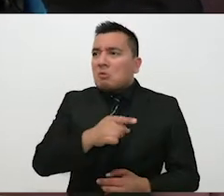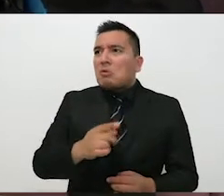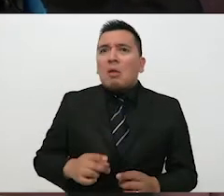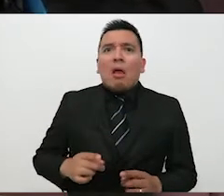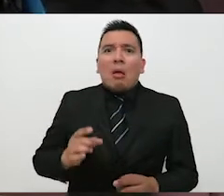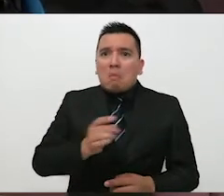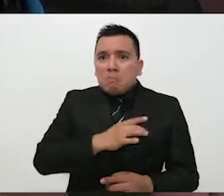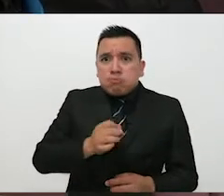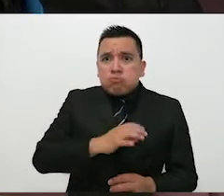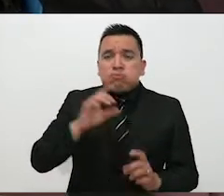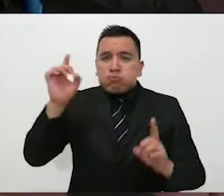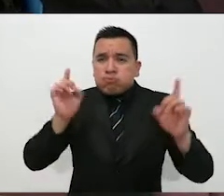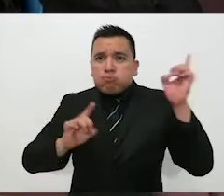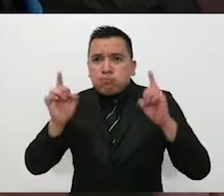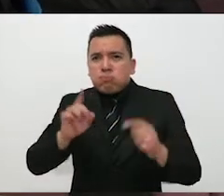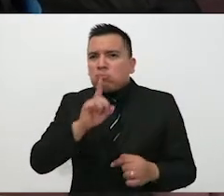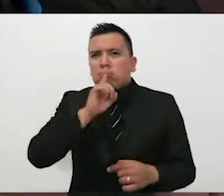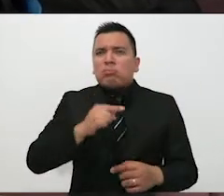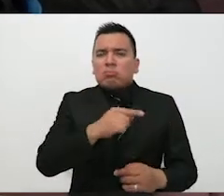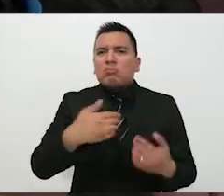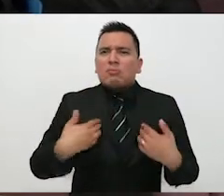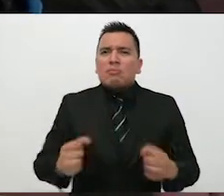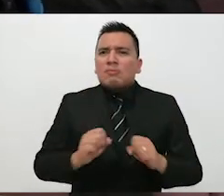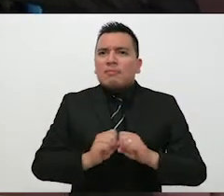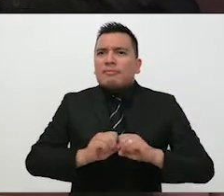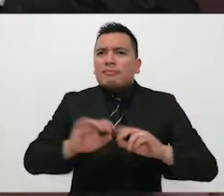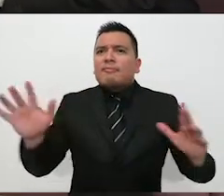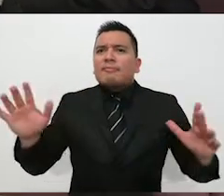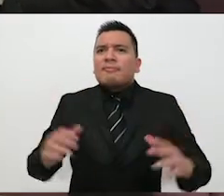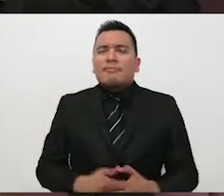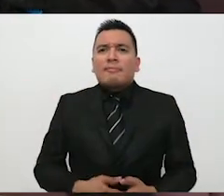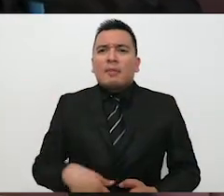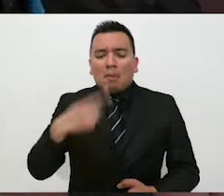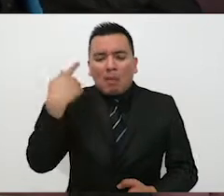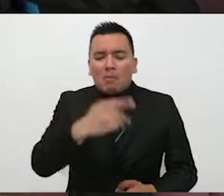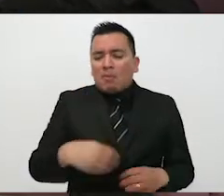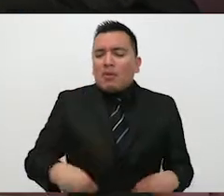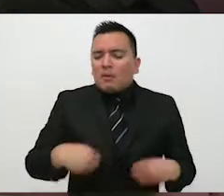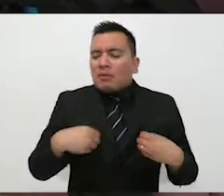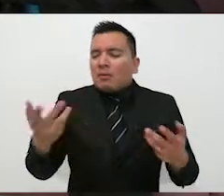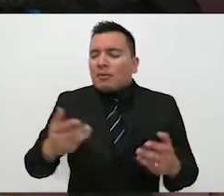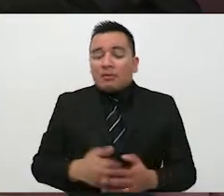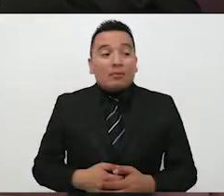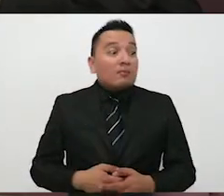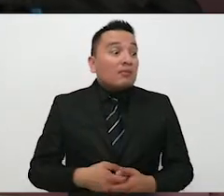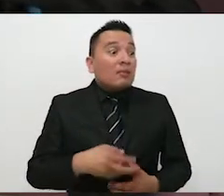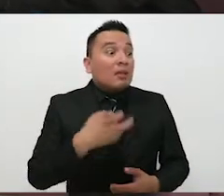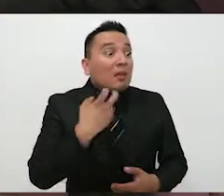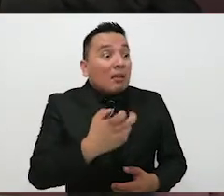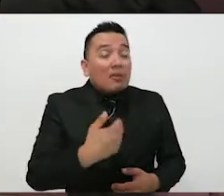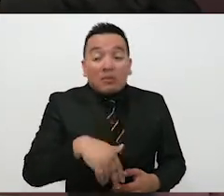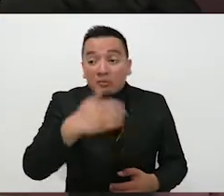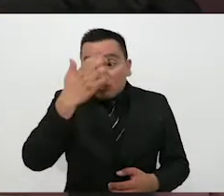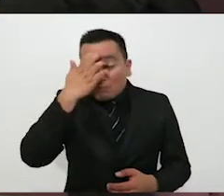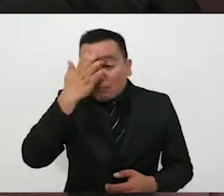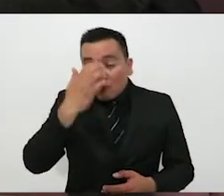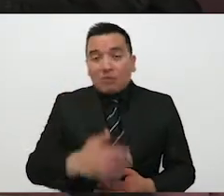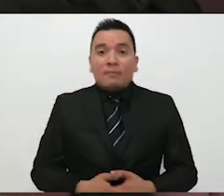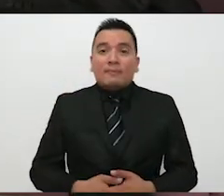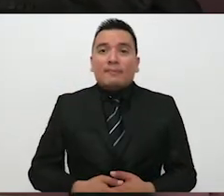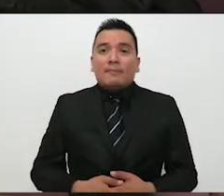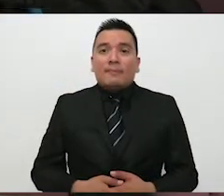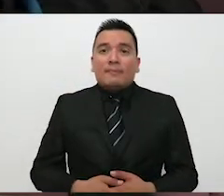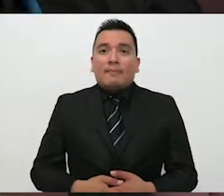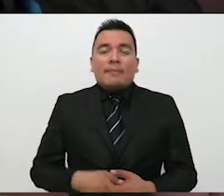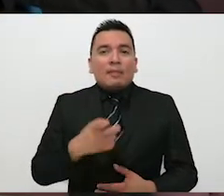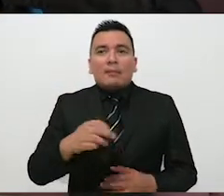de poder ver la implicación y el impacto que tiene en su vida diaria. Así En su municipio, en su comunidad, en su familia. Y